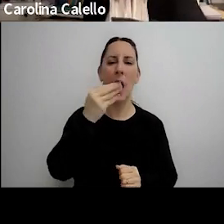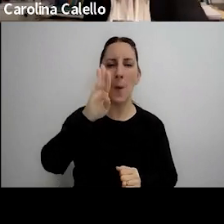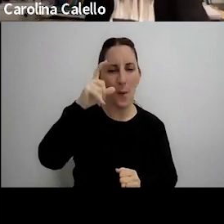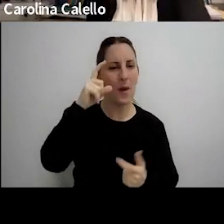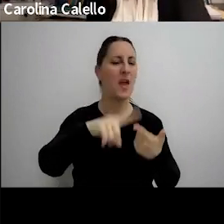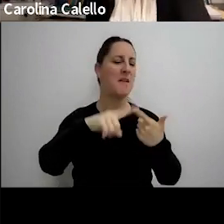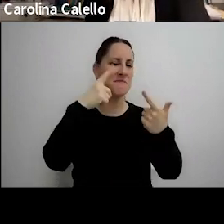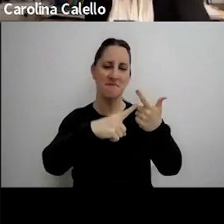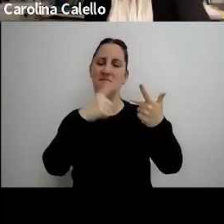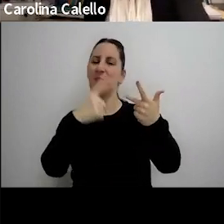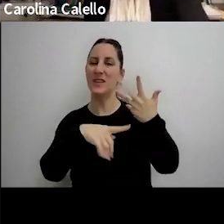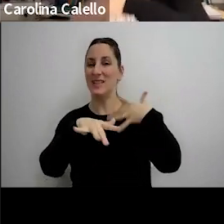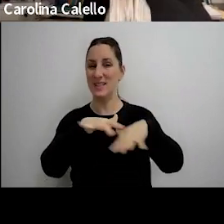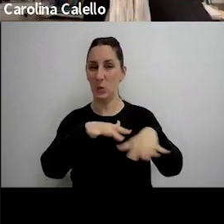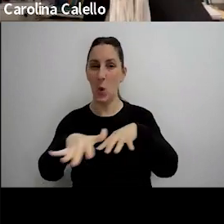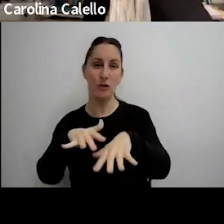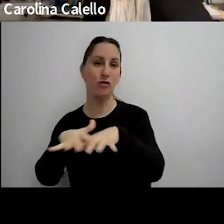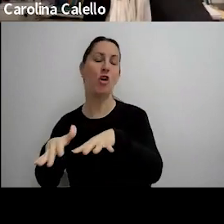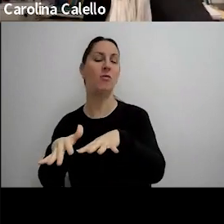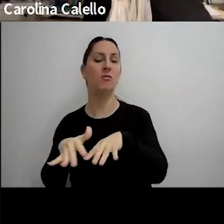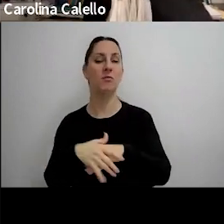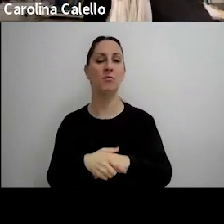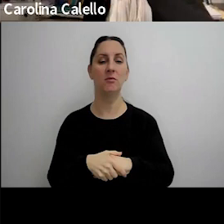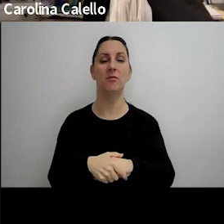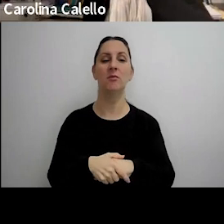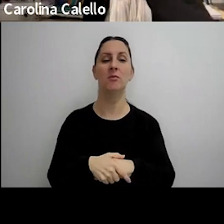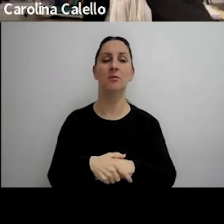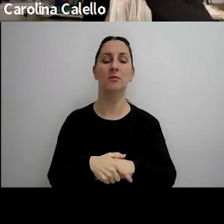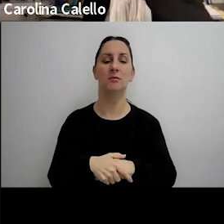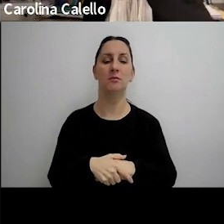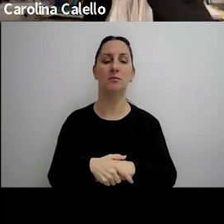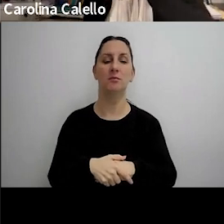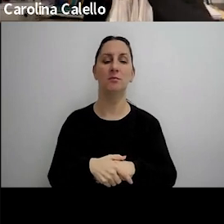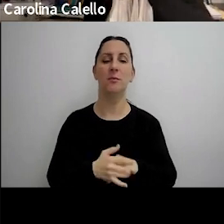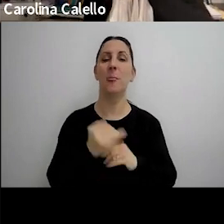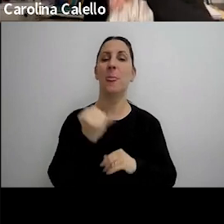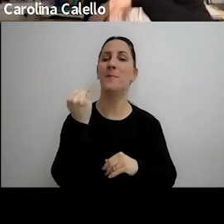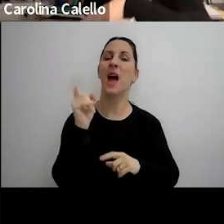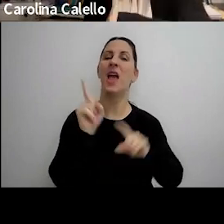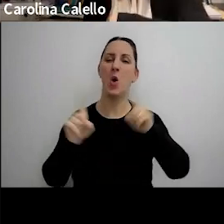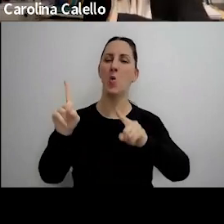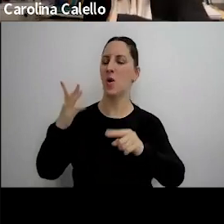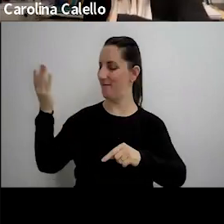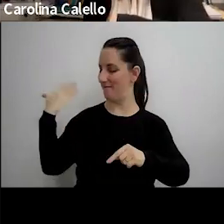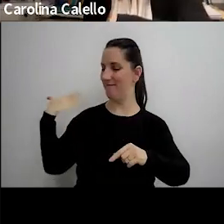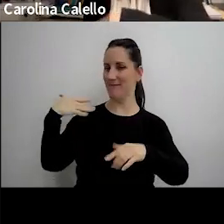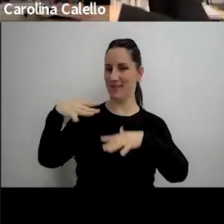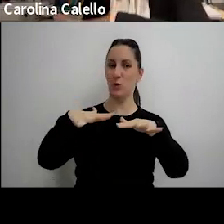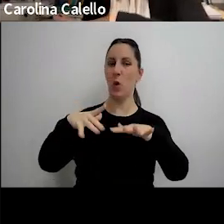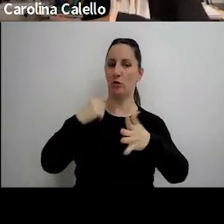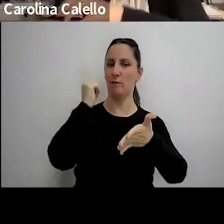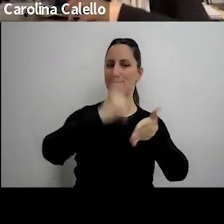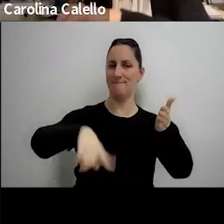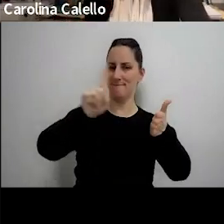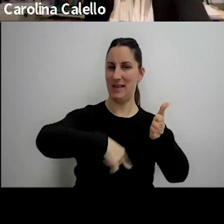fijaban o de determinada cuestión que esté en la instrucción hay algún precedente que sí declaró la nulidad